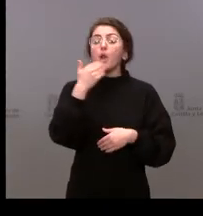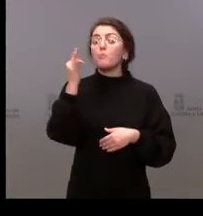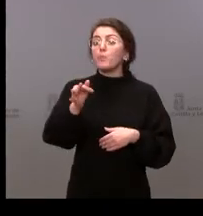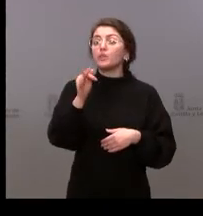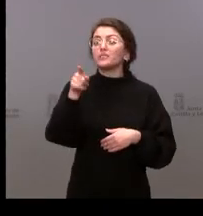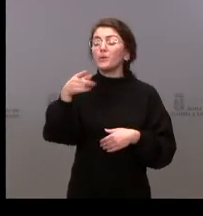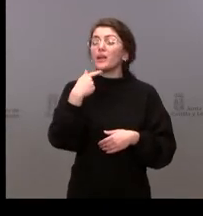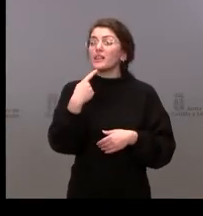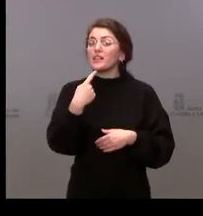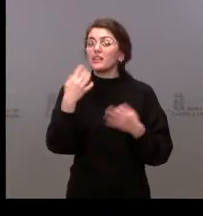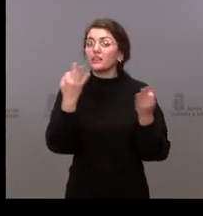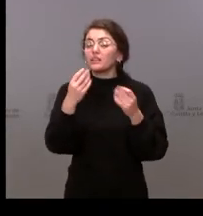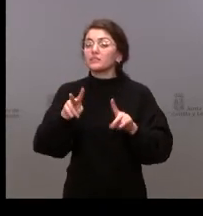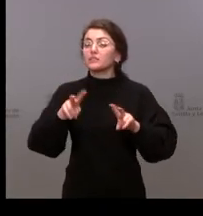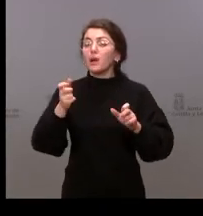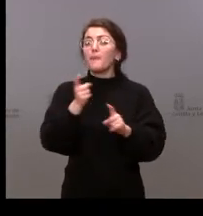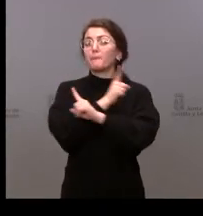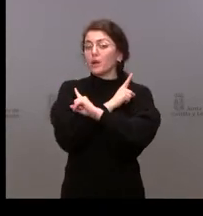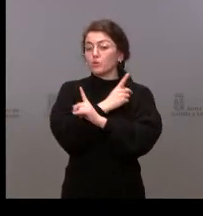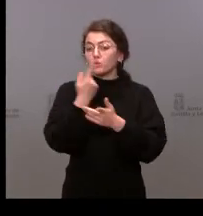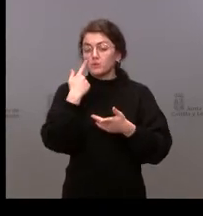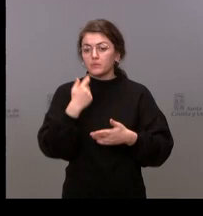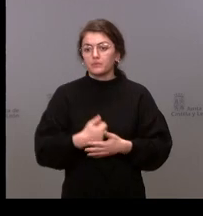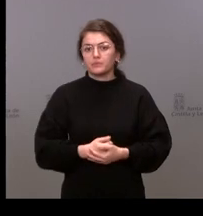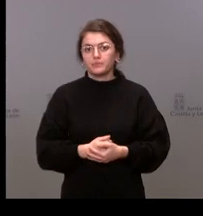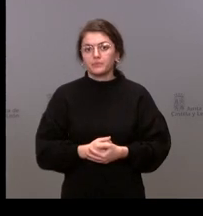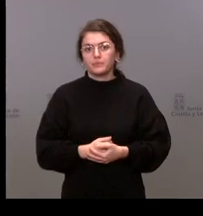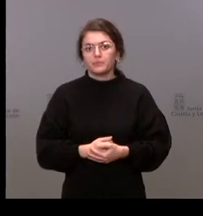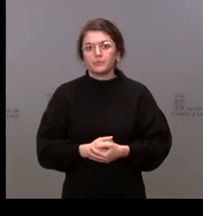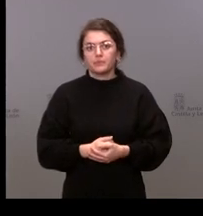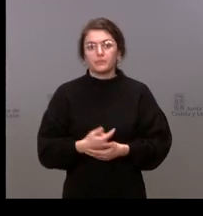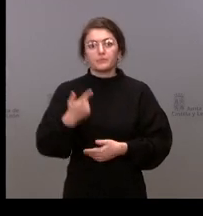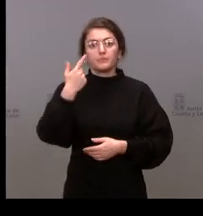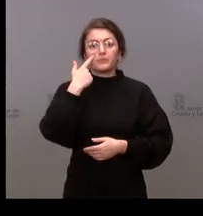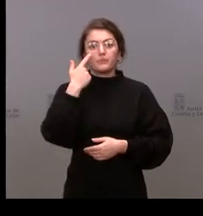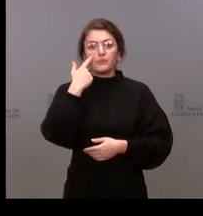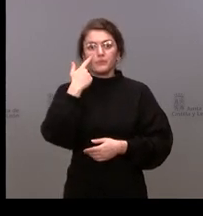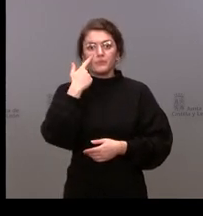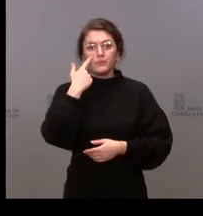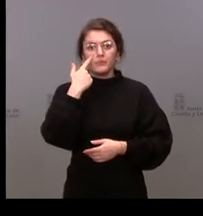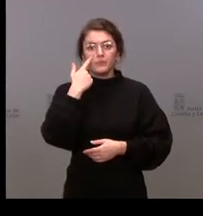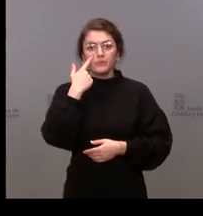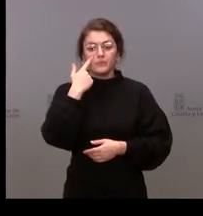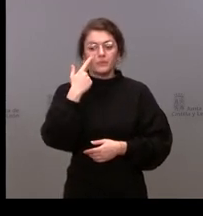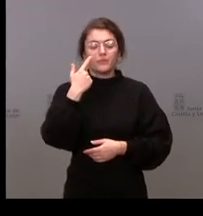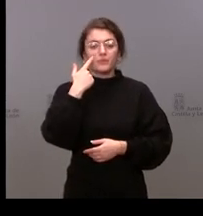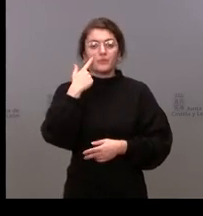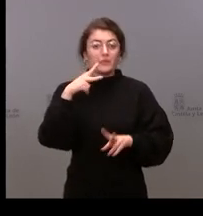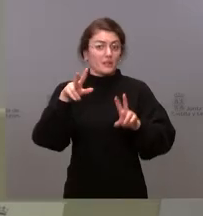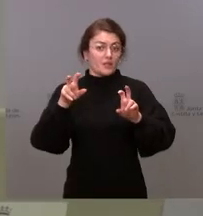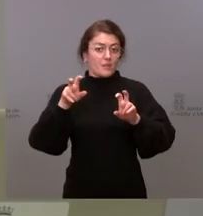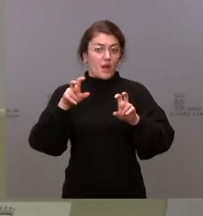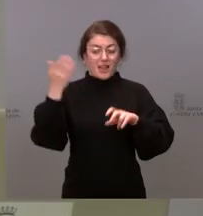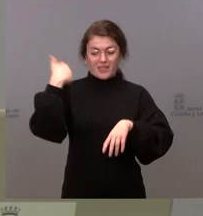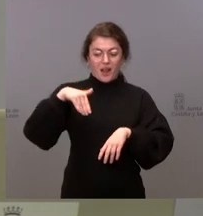presupuesto del que es el padre. Bueno, lo has explicado muy bien. El padre somos todos, la verdad, porque se aprobó por el Consejo de Gobierno y a partir de ese